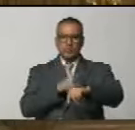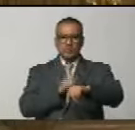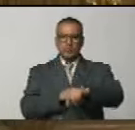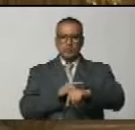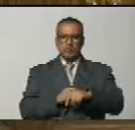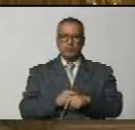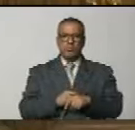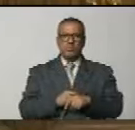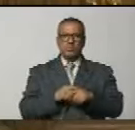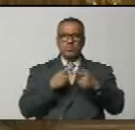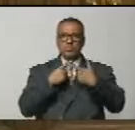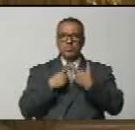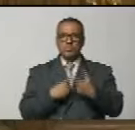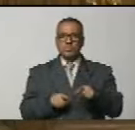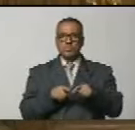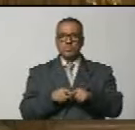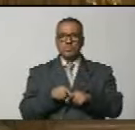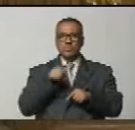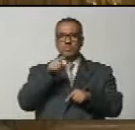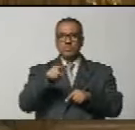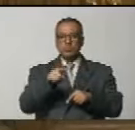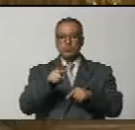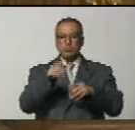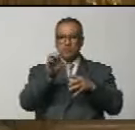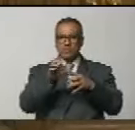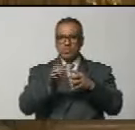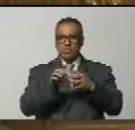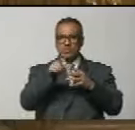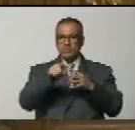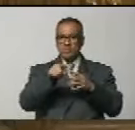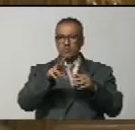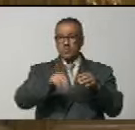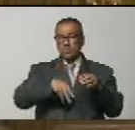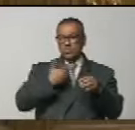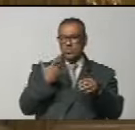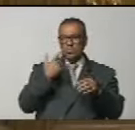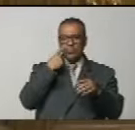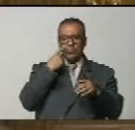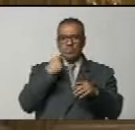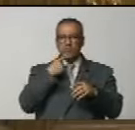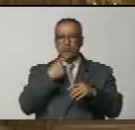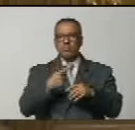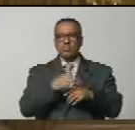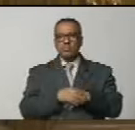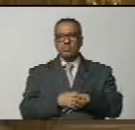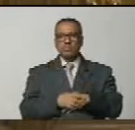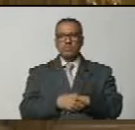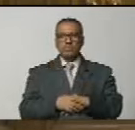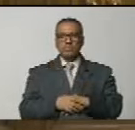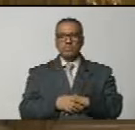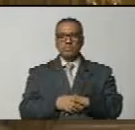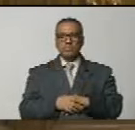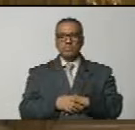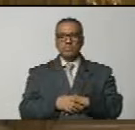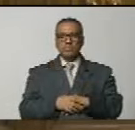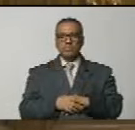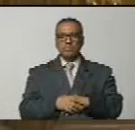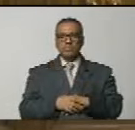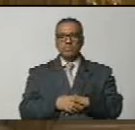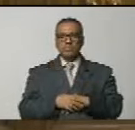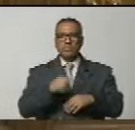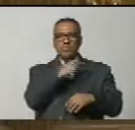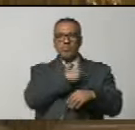pero, uno de los elementos que uno no puede dejar de mencionar es que el